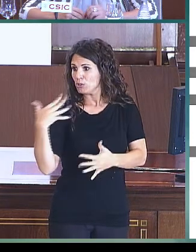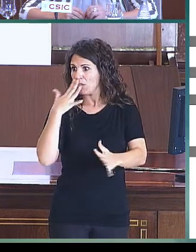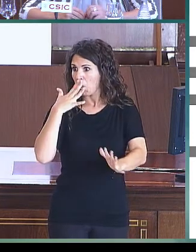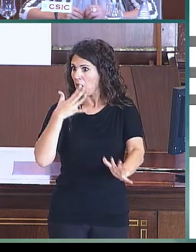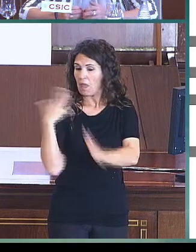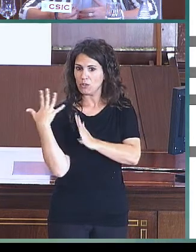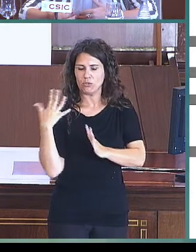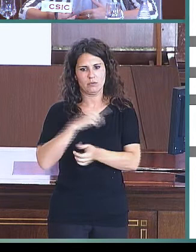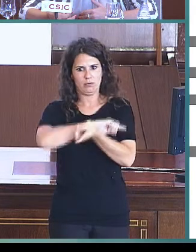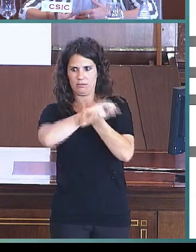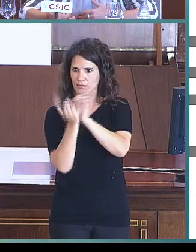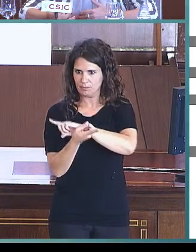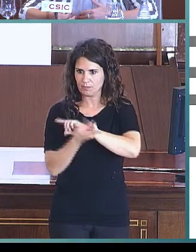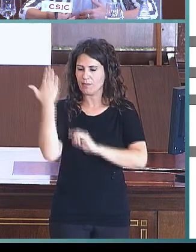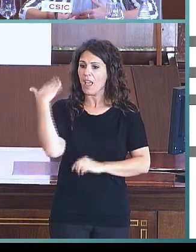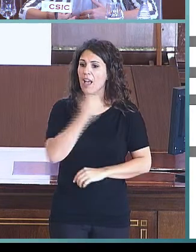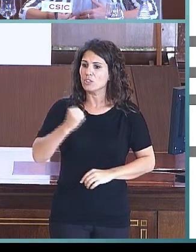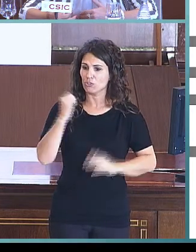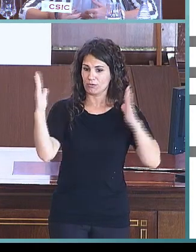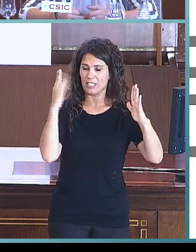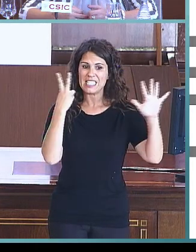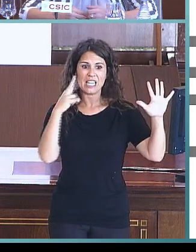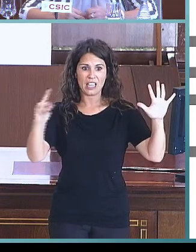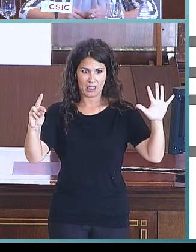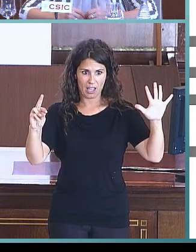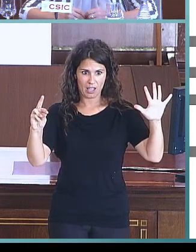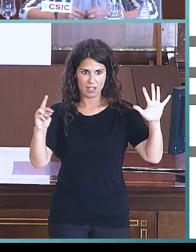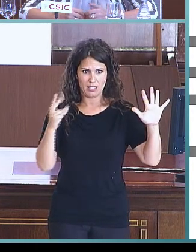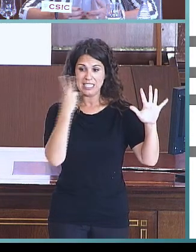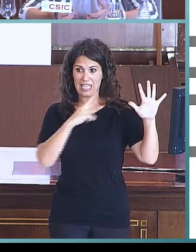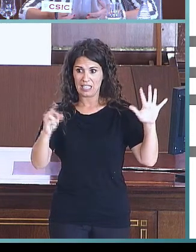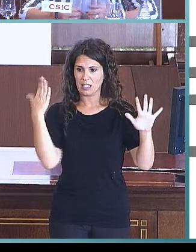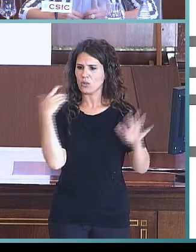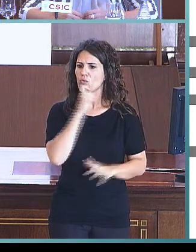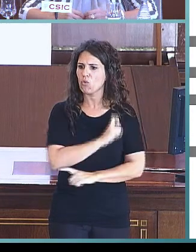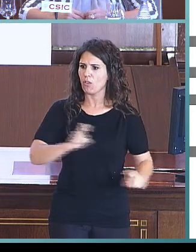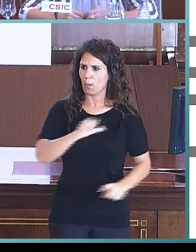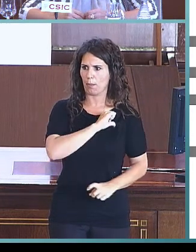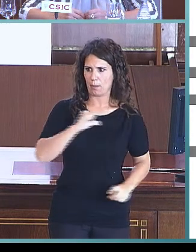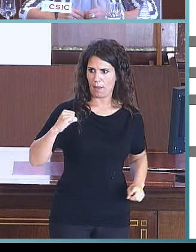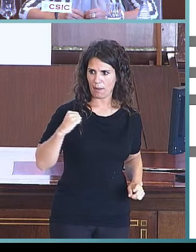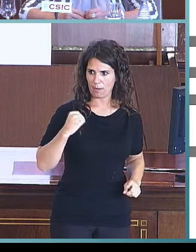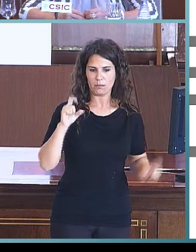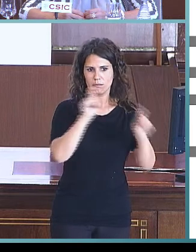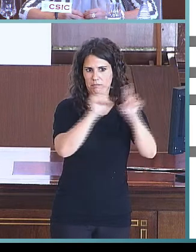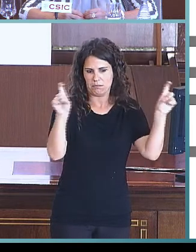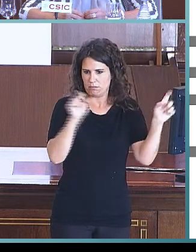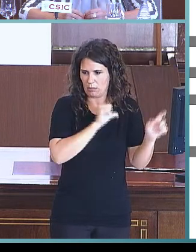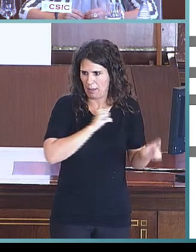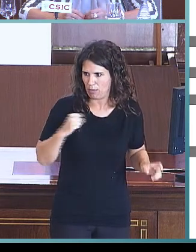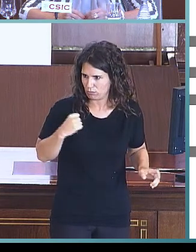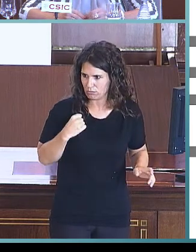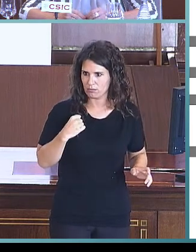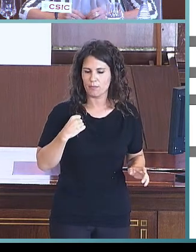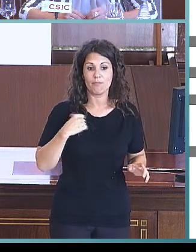cambiando. En los años 70 pasó de ser fundación privada, de una entidad totalmente privada,